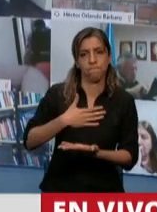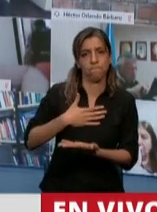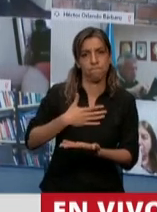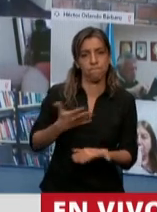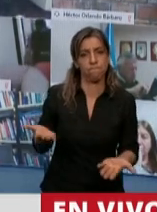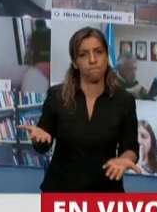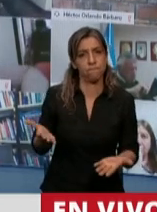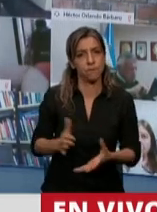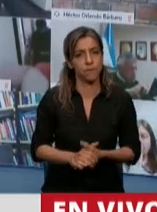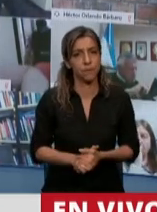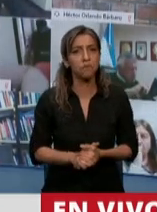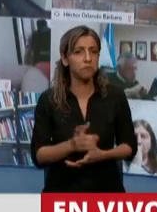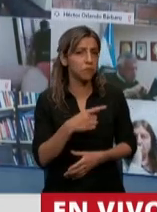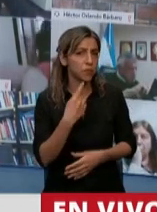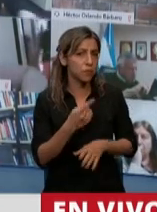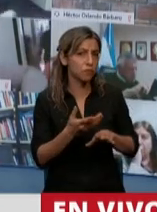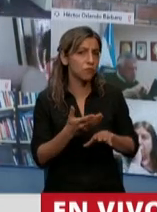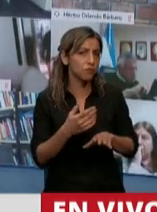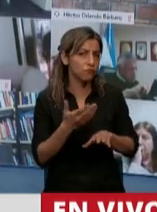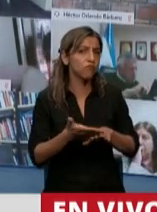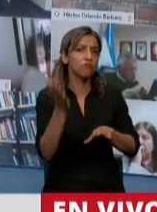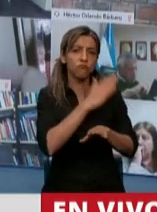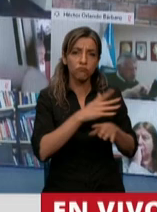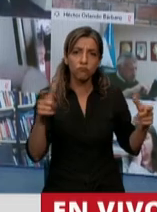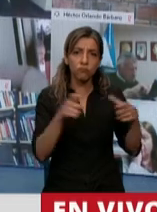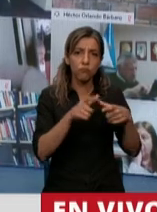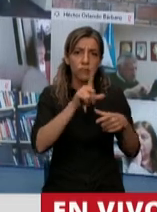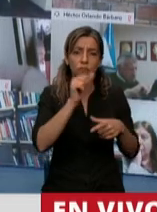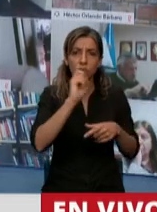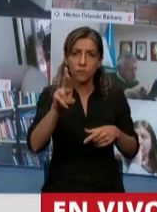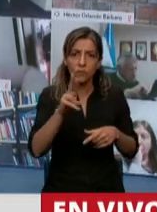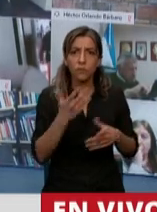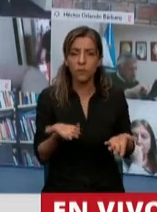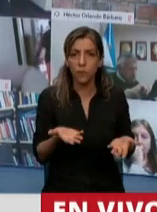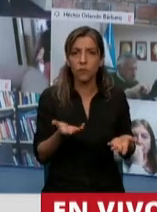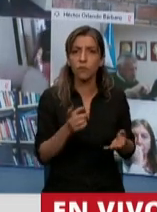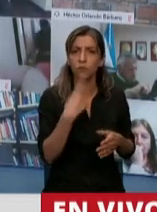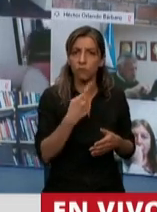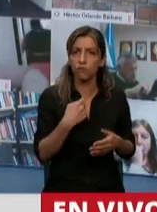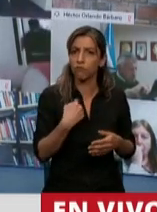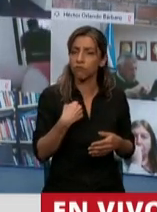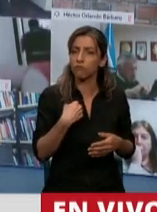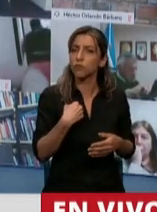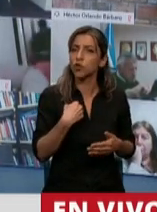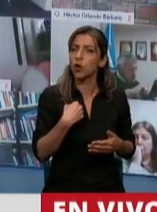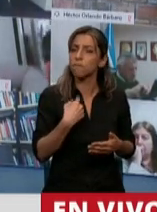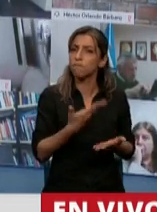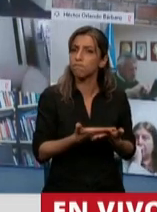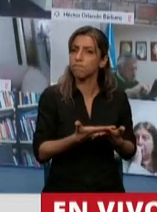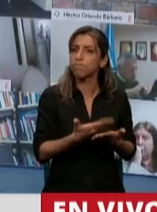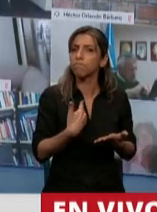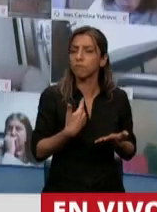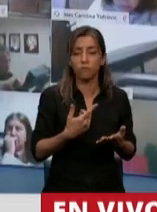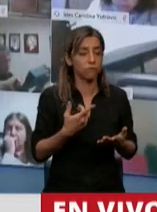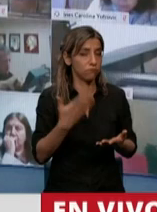pude plantear cómo los cuatro integrantes de nuestro bloque, en oportunidad de una marcha en